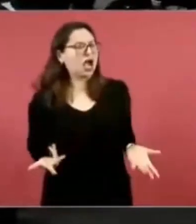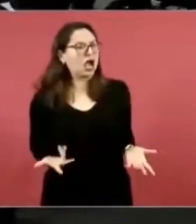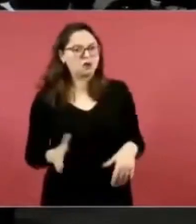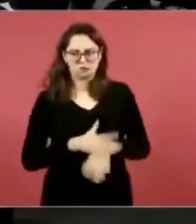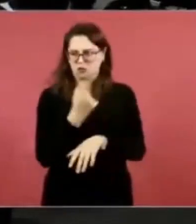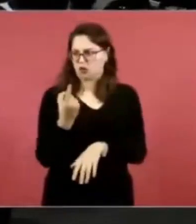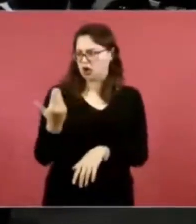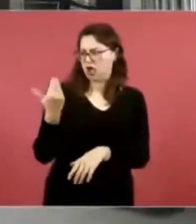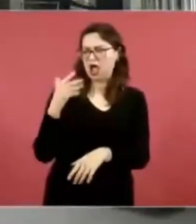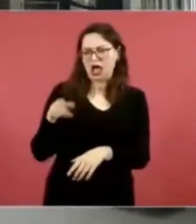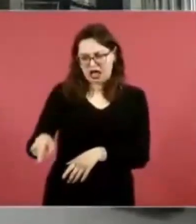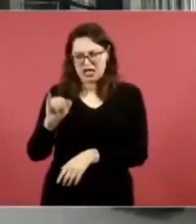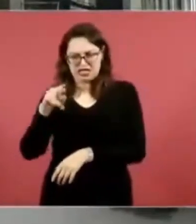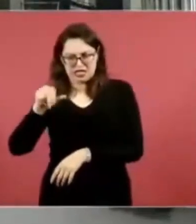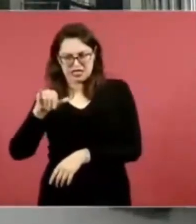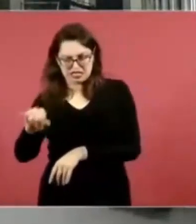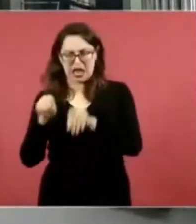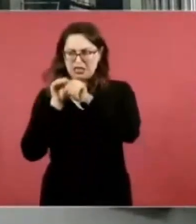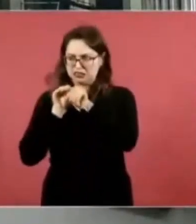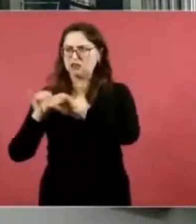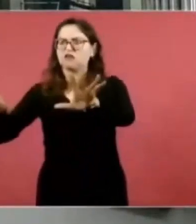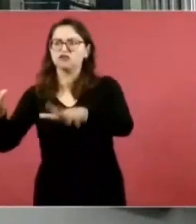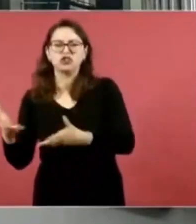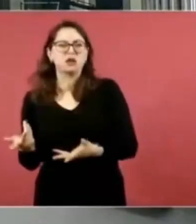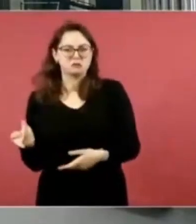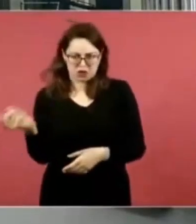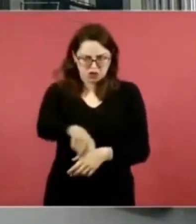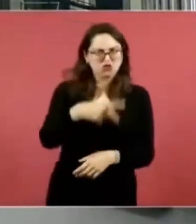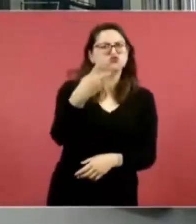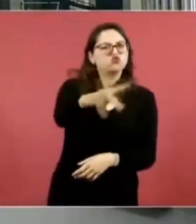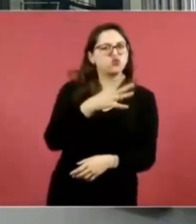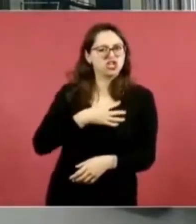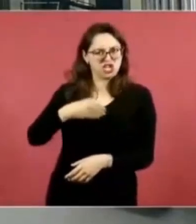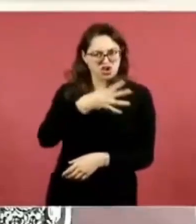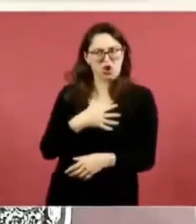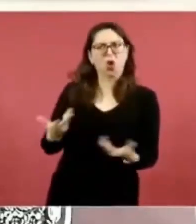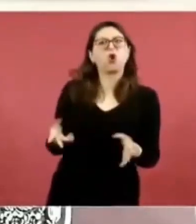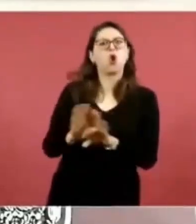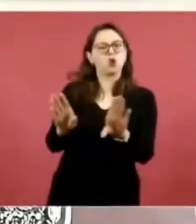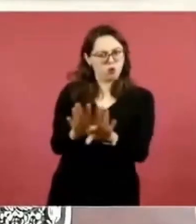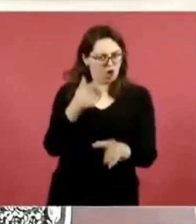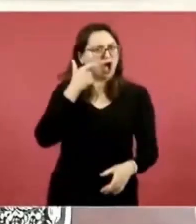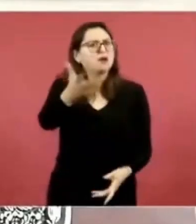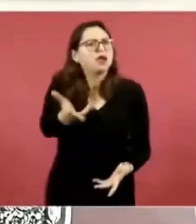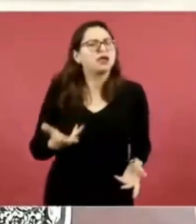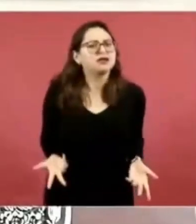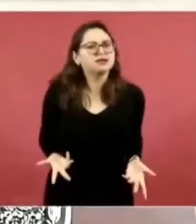del INAI. ¿Podría poner el otro para ver qué es lo que es falso ahí? Sí, sí, sí.